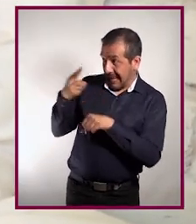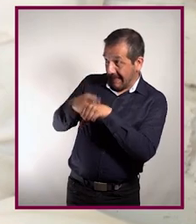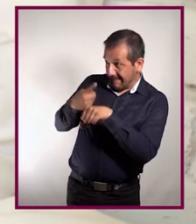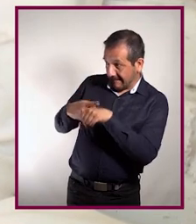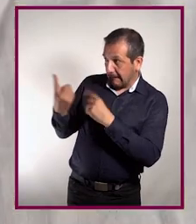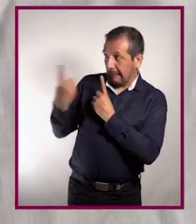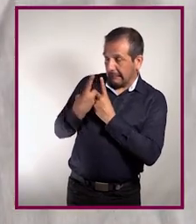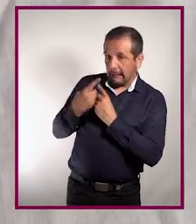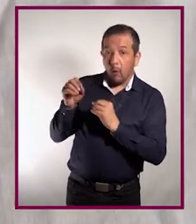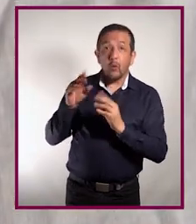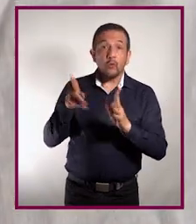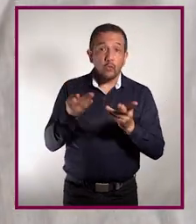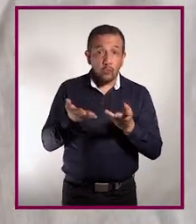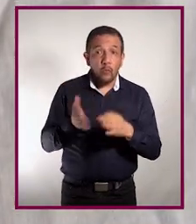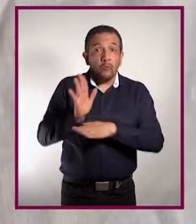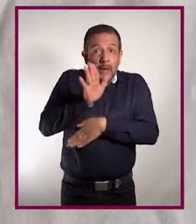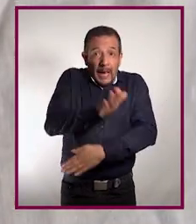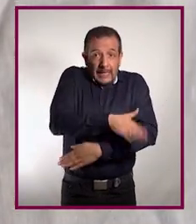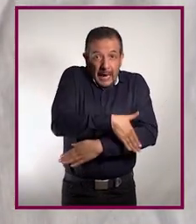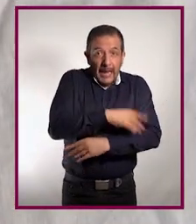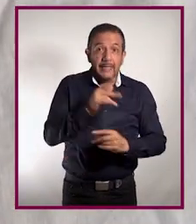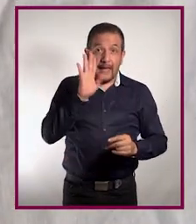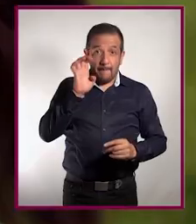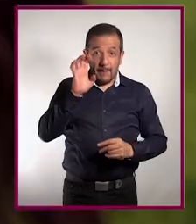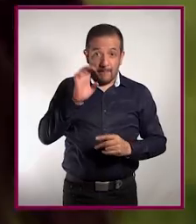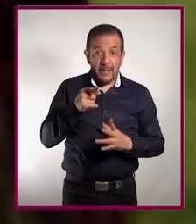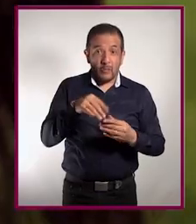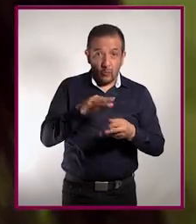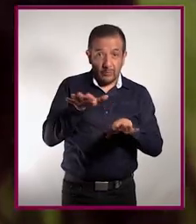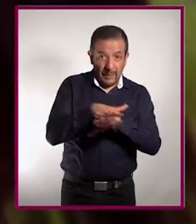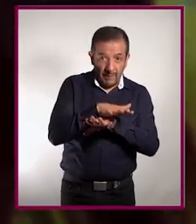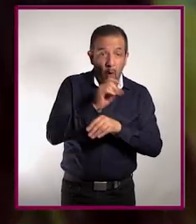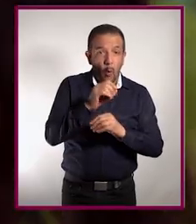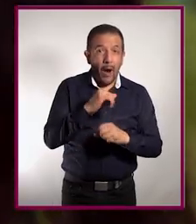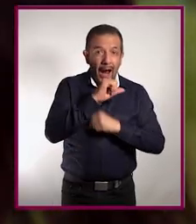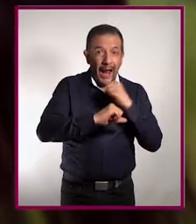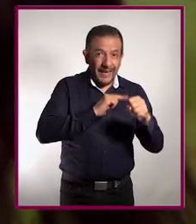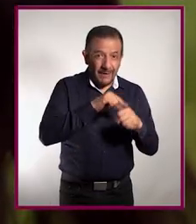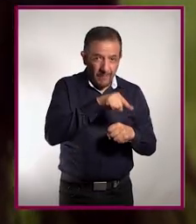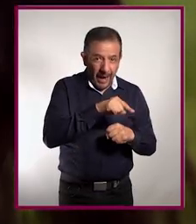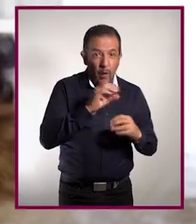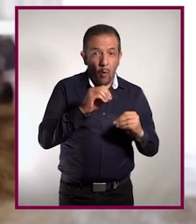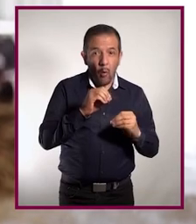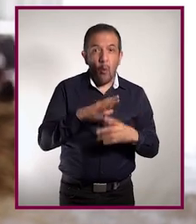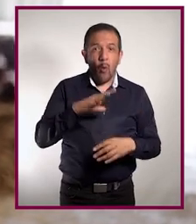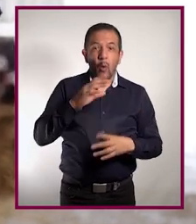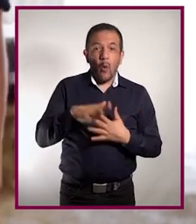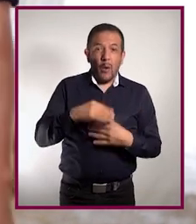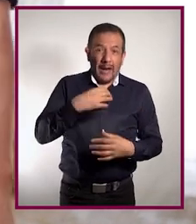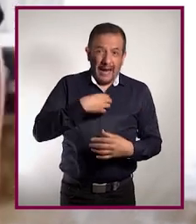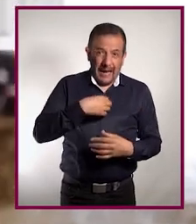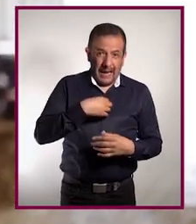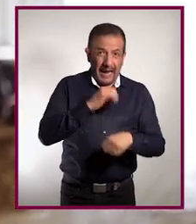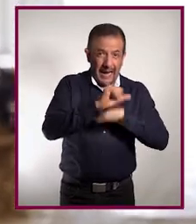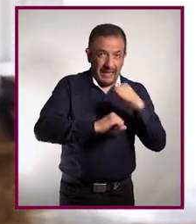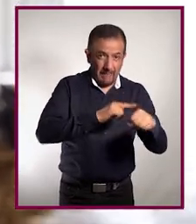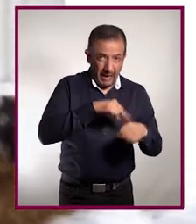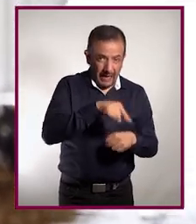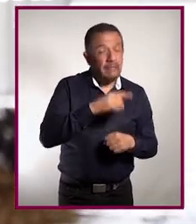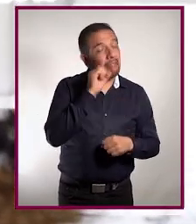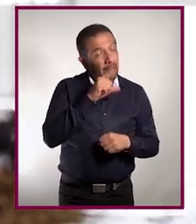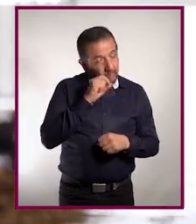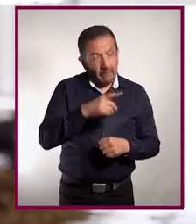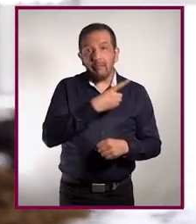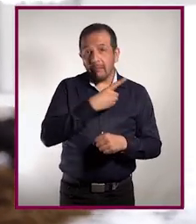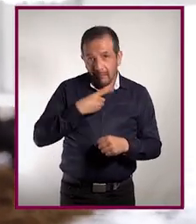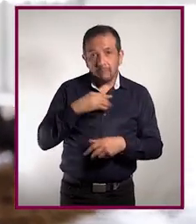enferma, cambiaste pañales recientemente o estuviste cerca de animales o sus excrementos, también debes